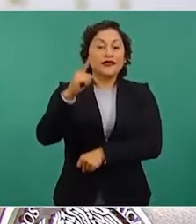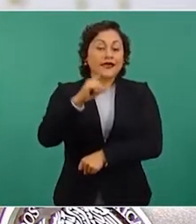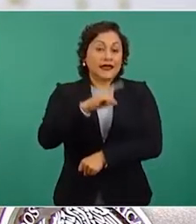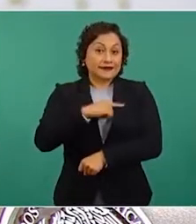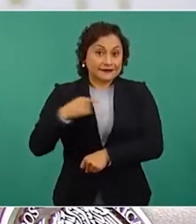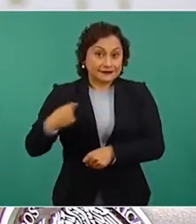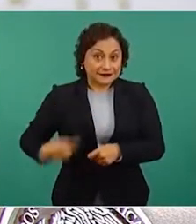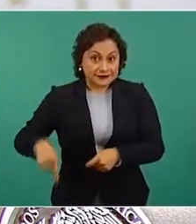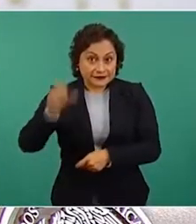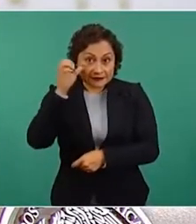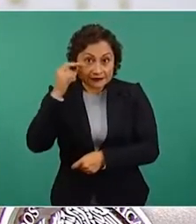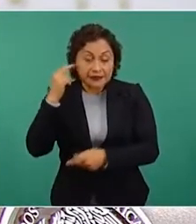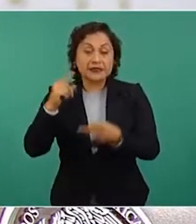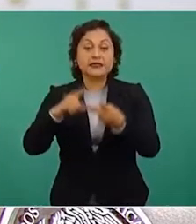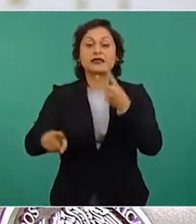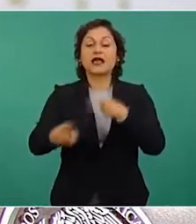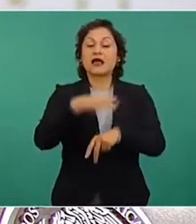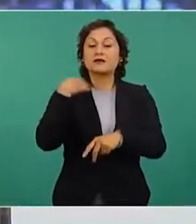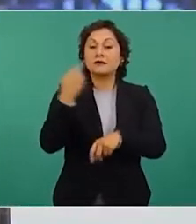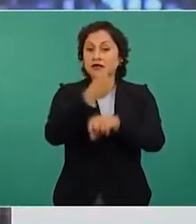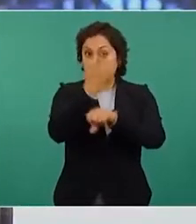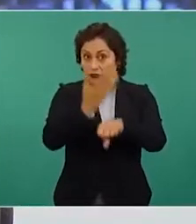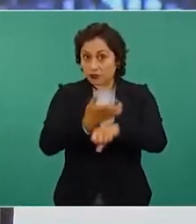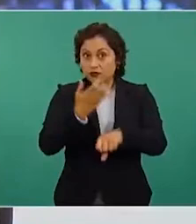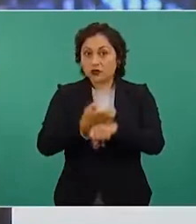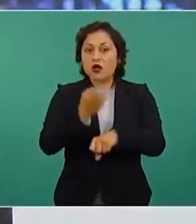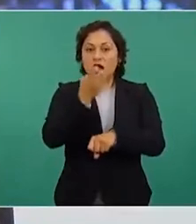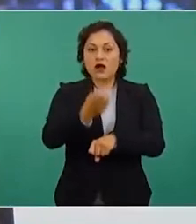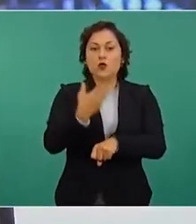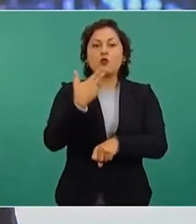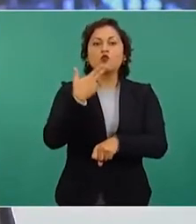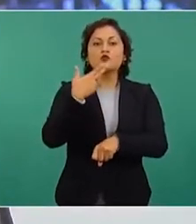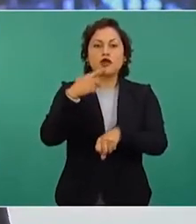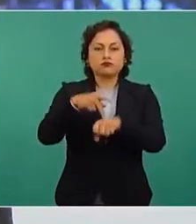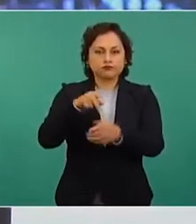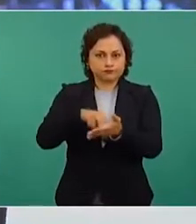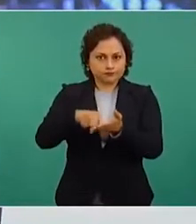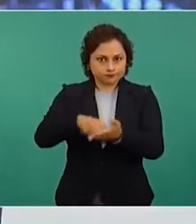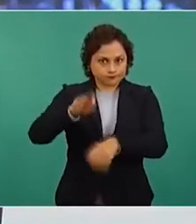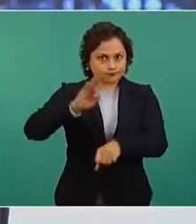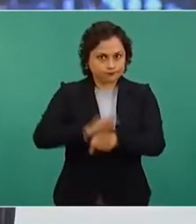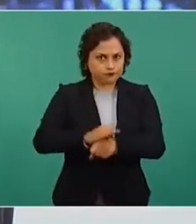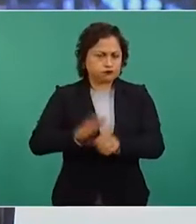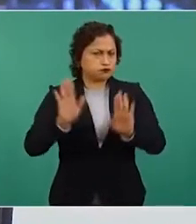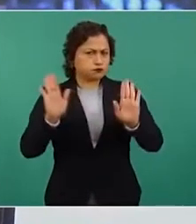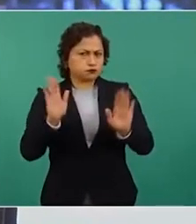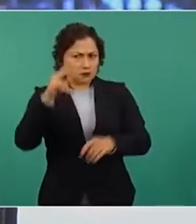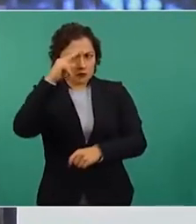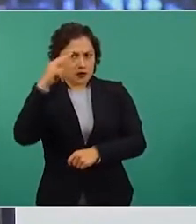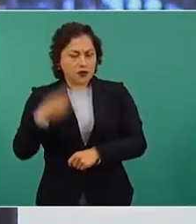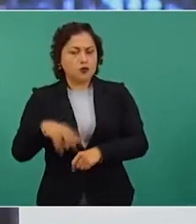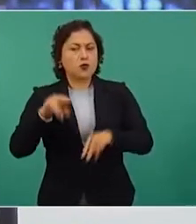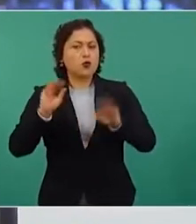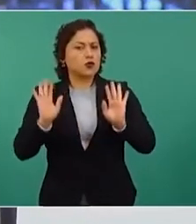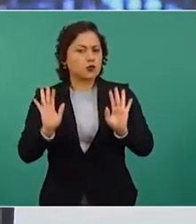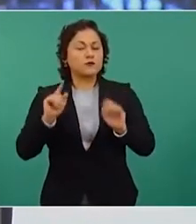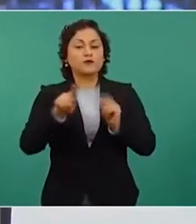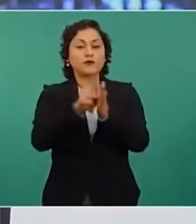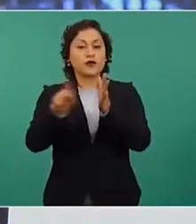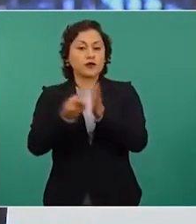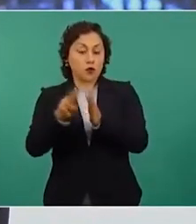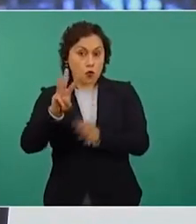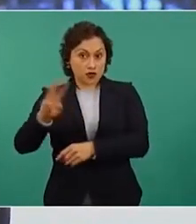uso del carbón. El 11 de noviembre de 2021 The Washington Post publicó un artículo titulado